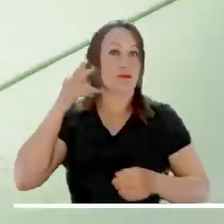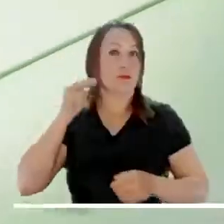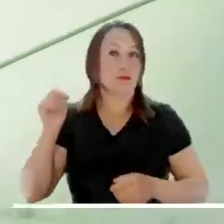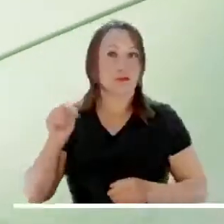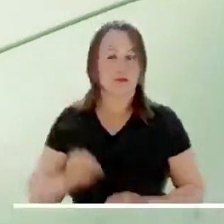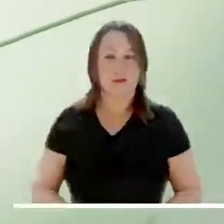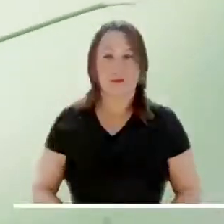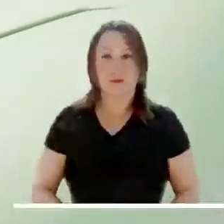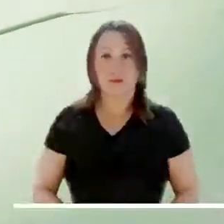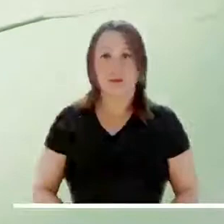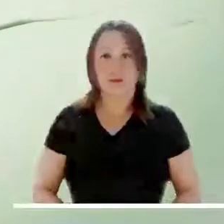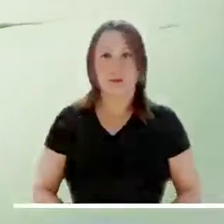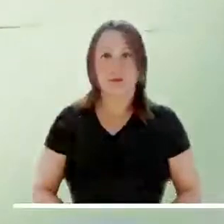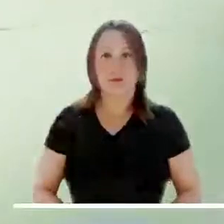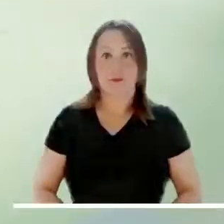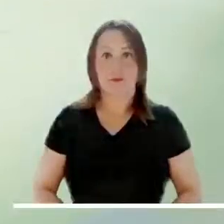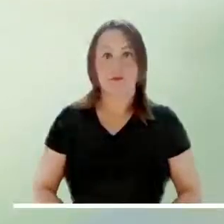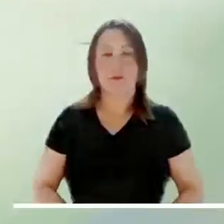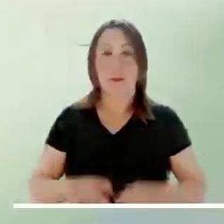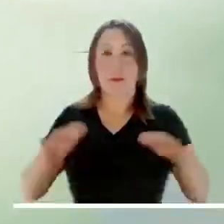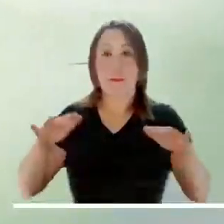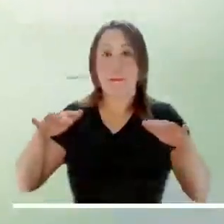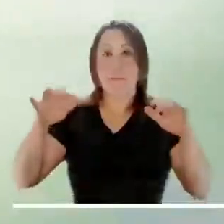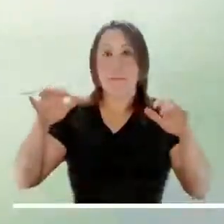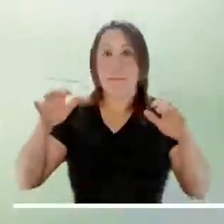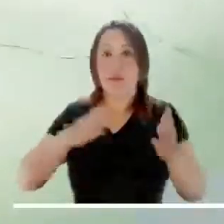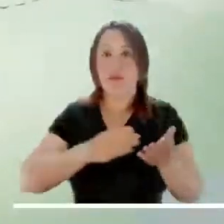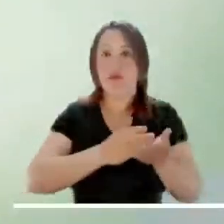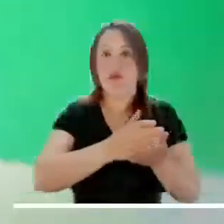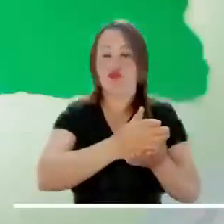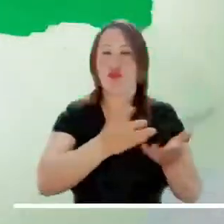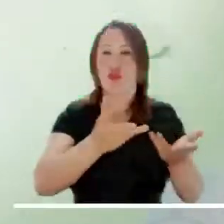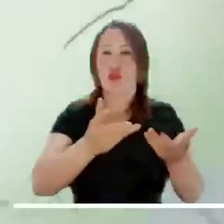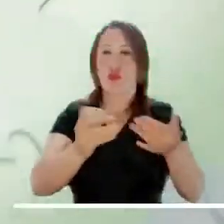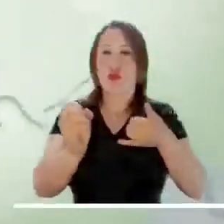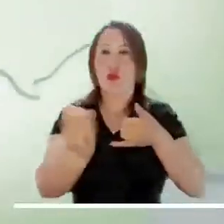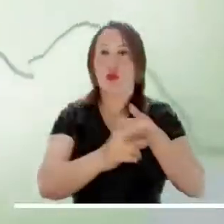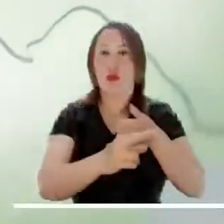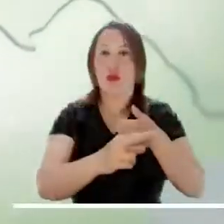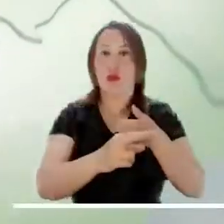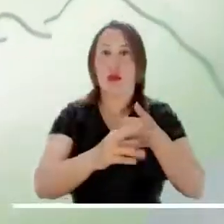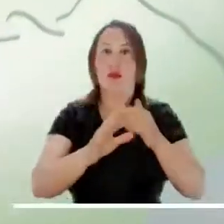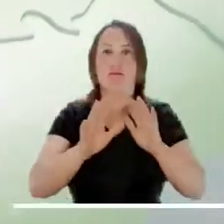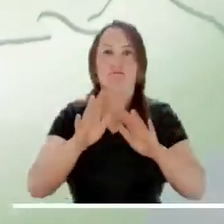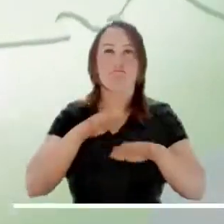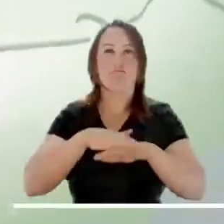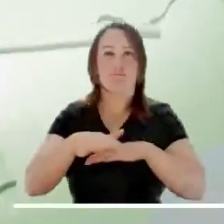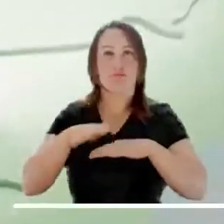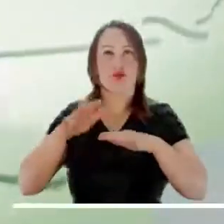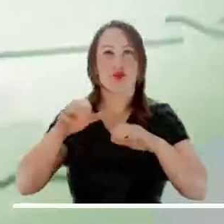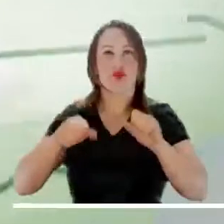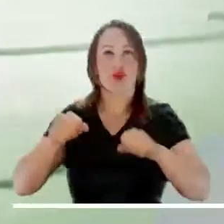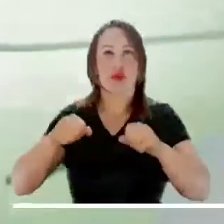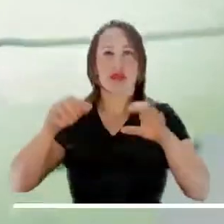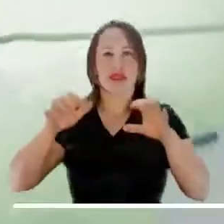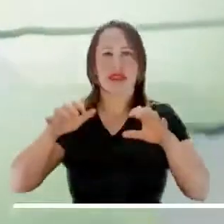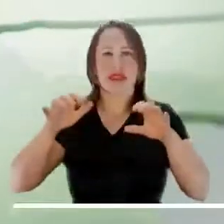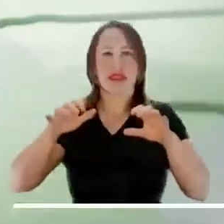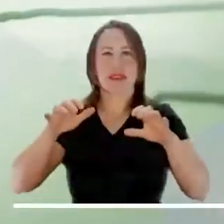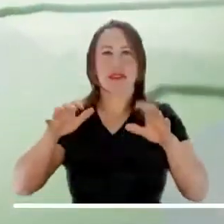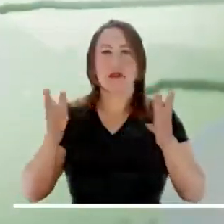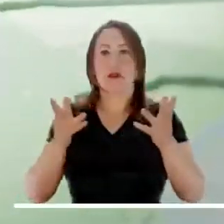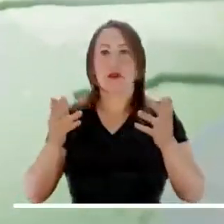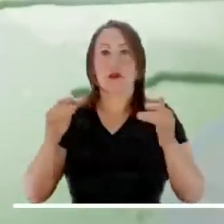Boyacá, Cundinamarca y Norte de Santander. Aunque el tiempo seco se mantendrá estable en la Orinoquía, no se descartan